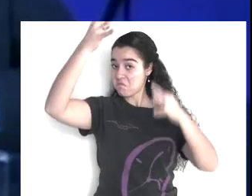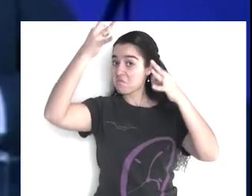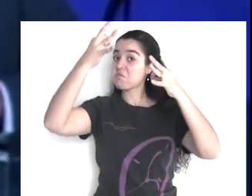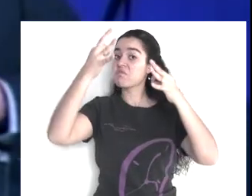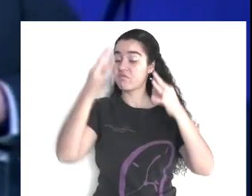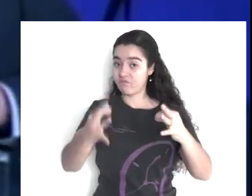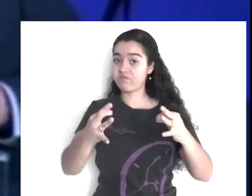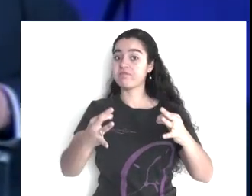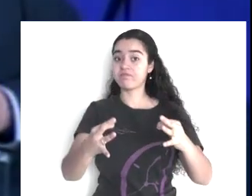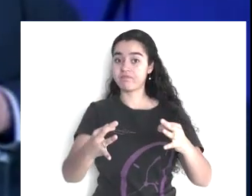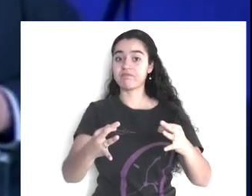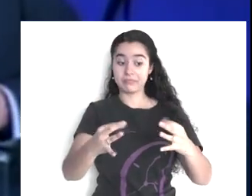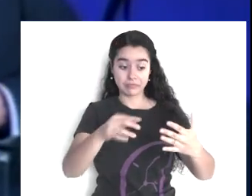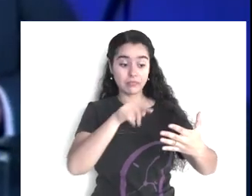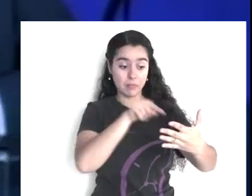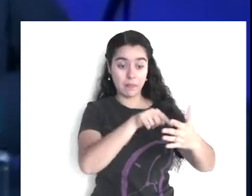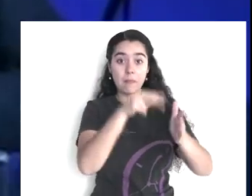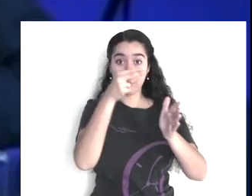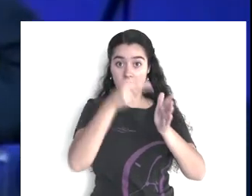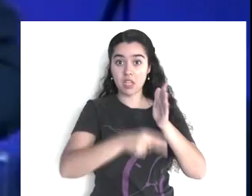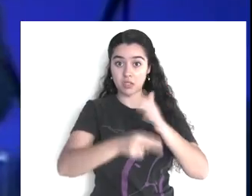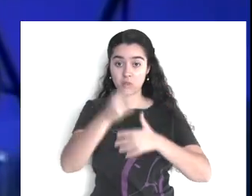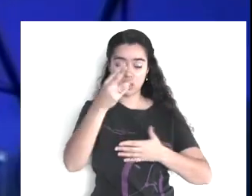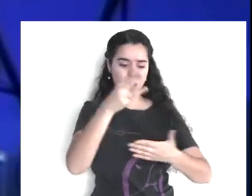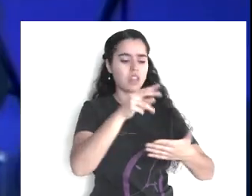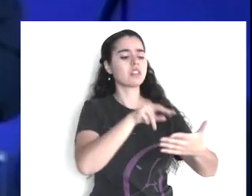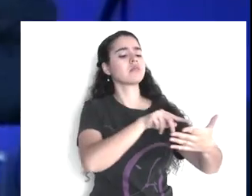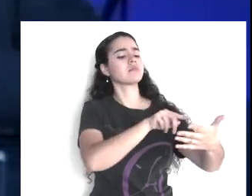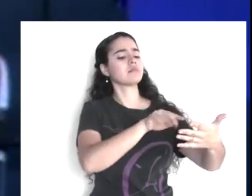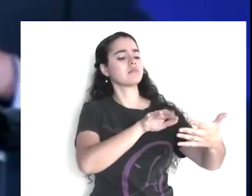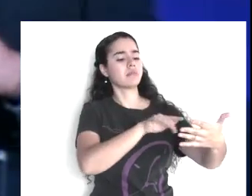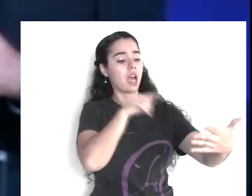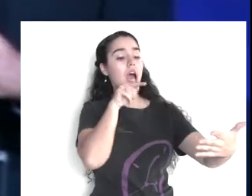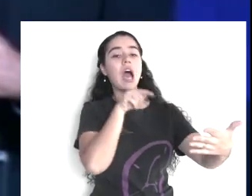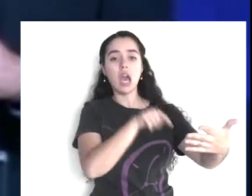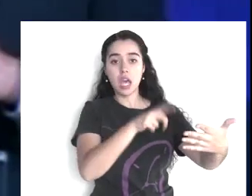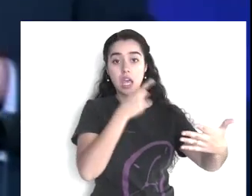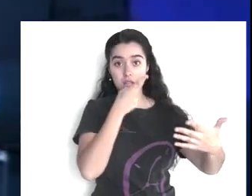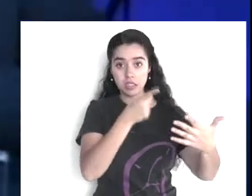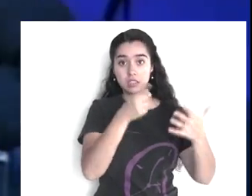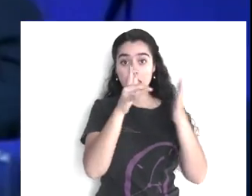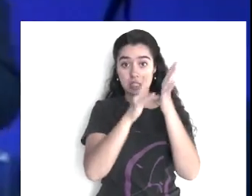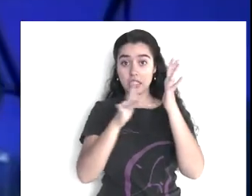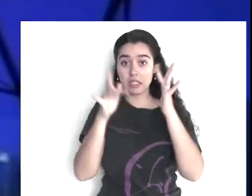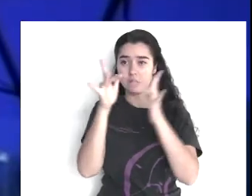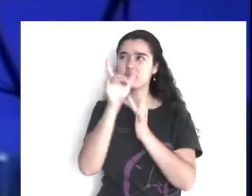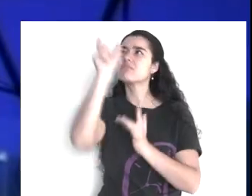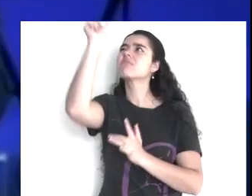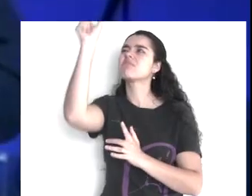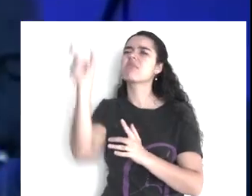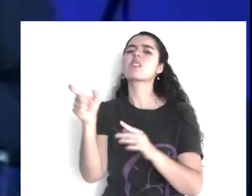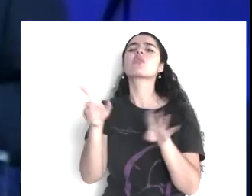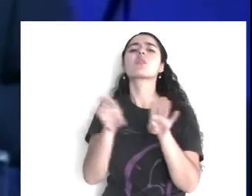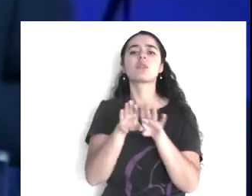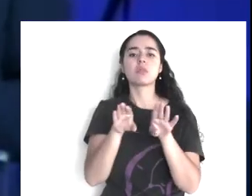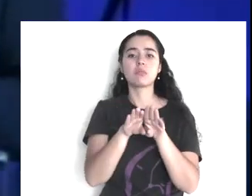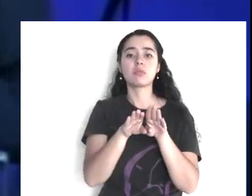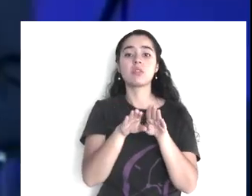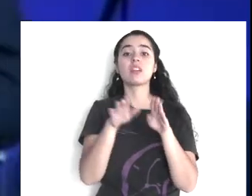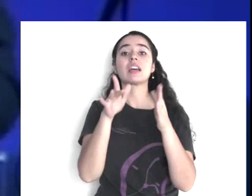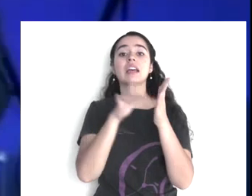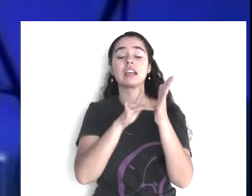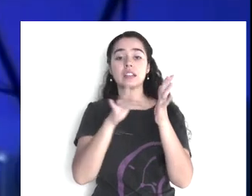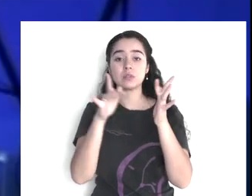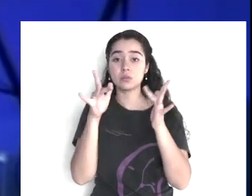Pero en el versículo 3 de Isaías 11, la segunda parte del texto, dice acerca del Mesías,